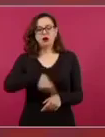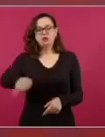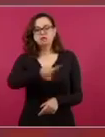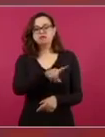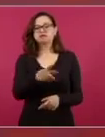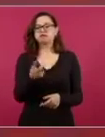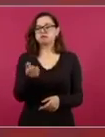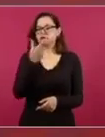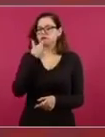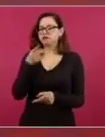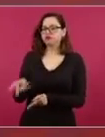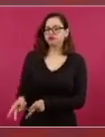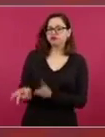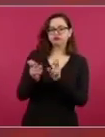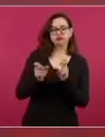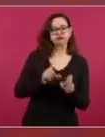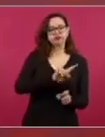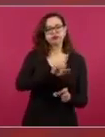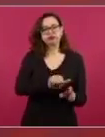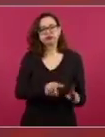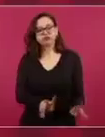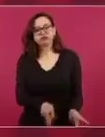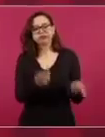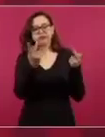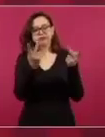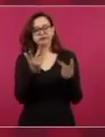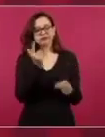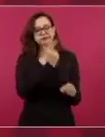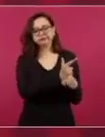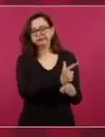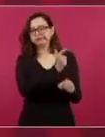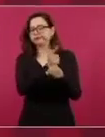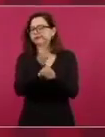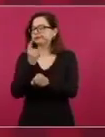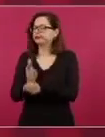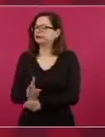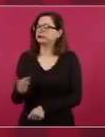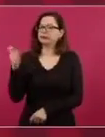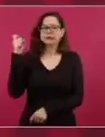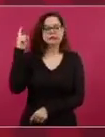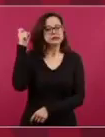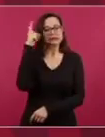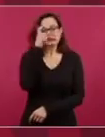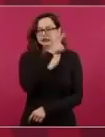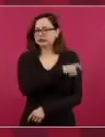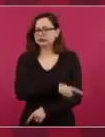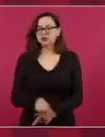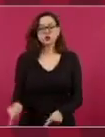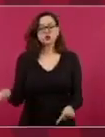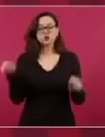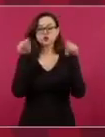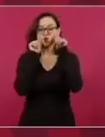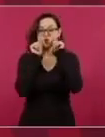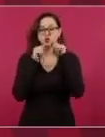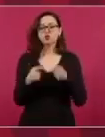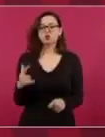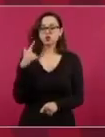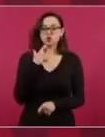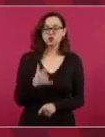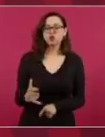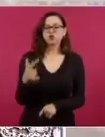enfrentando todo. Pero ese